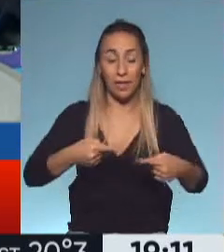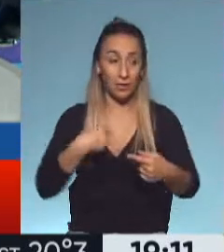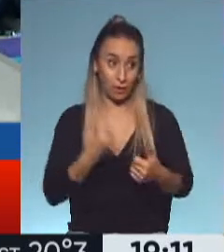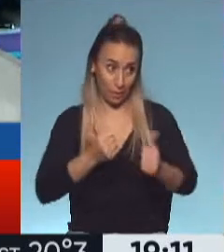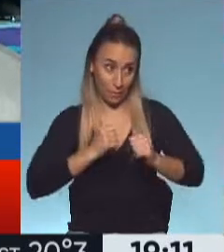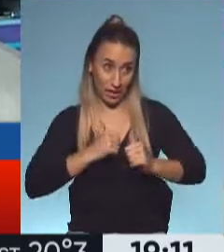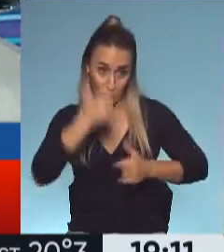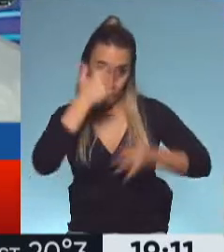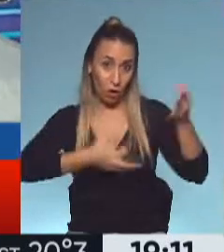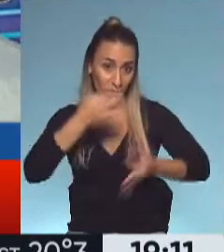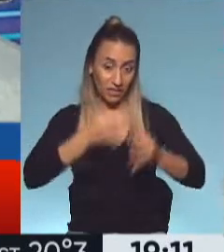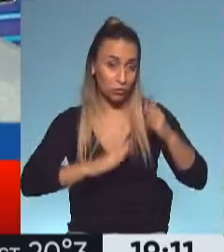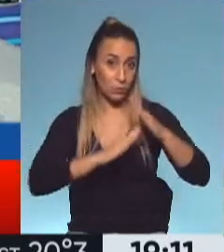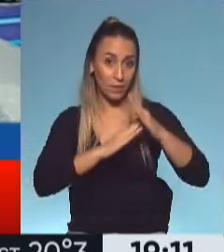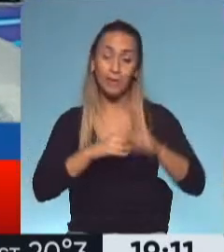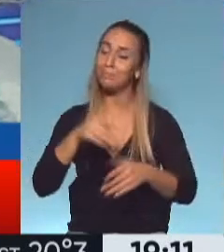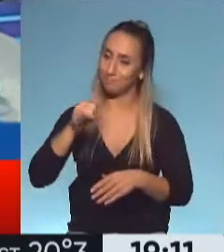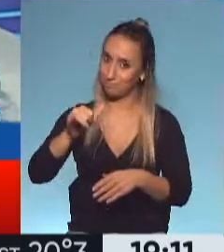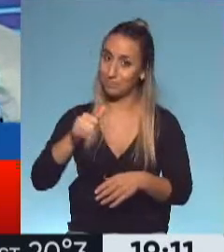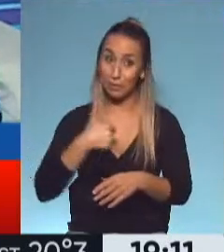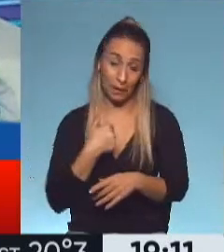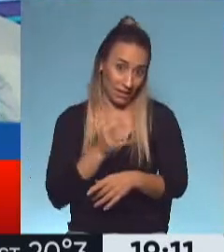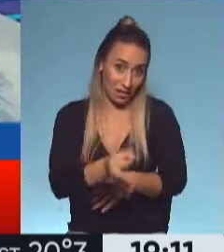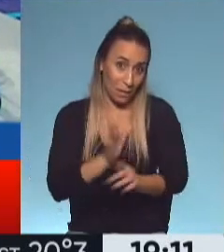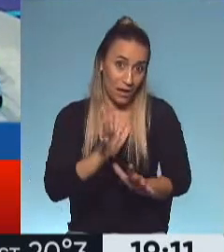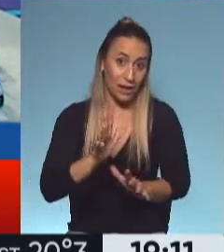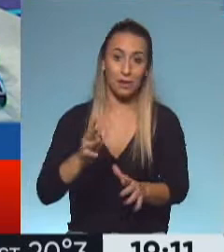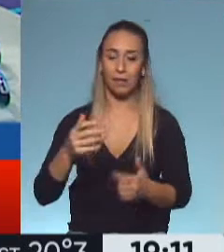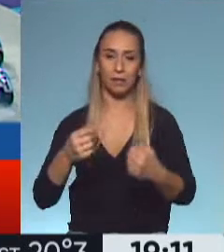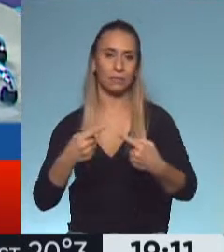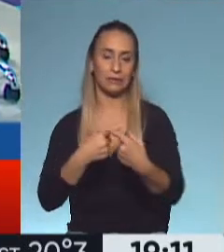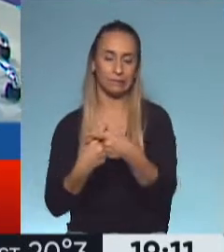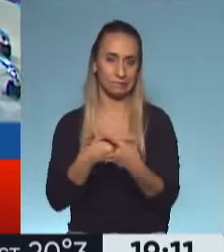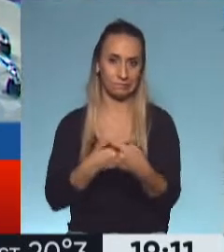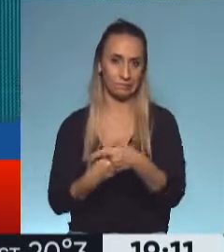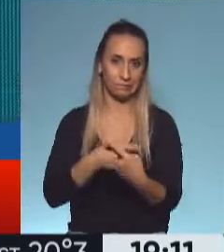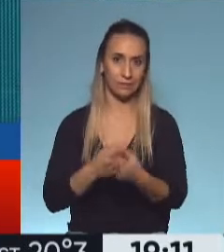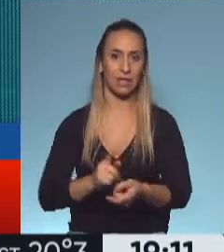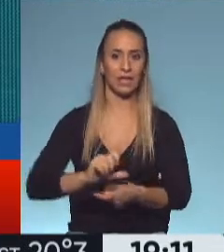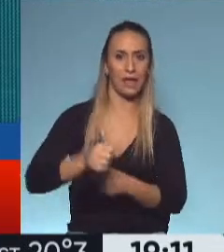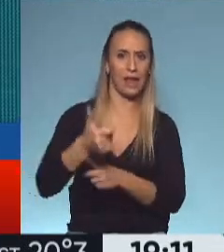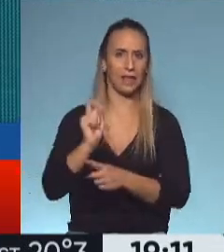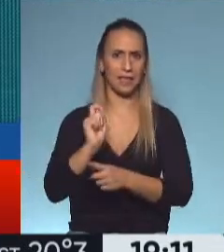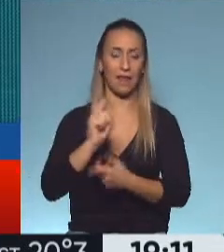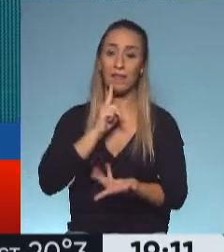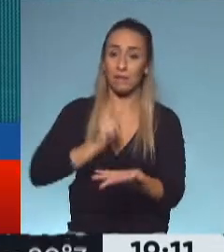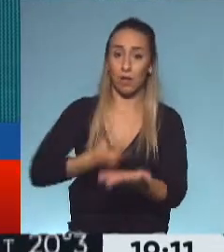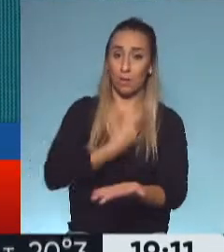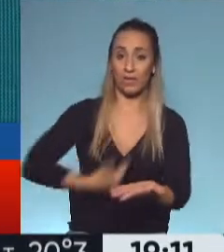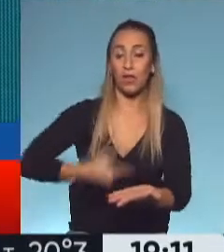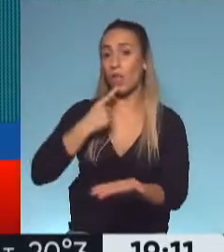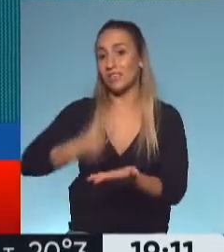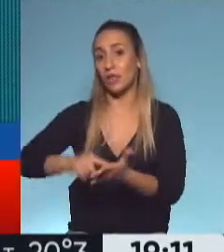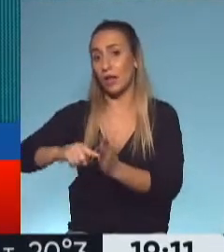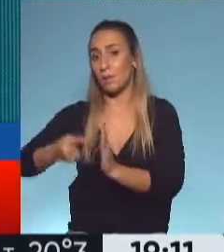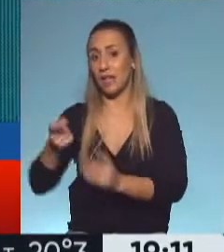Sí. Para terminar de saber quién gana en esta, si la decisión presidencial o la decisión de la Ciudad de Hay dos personas que la están esperando